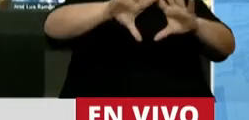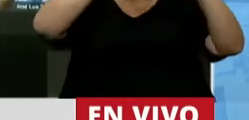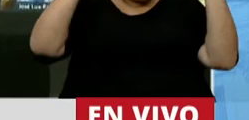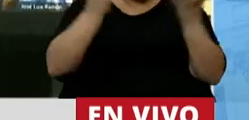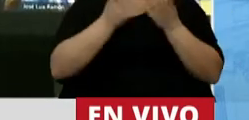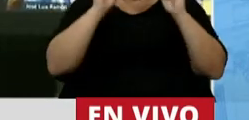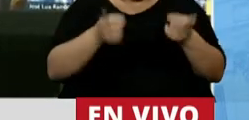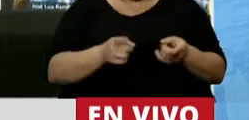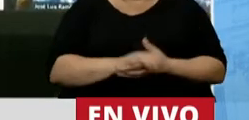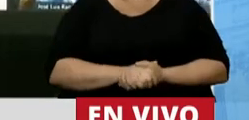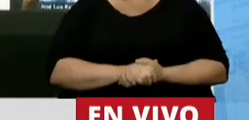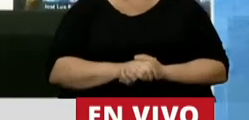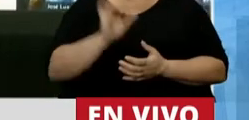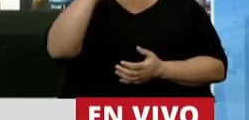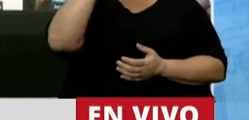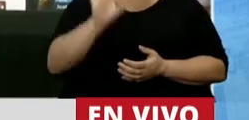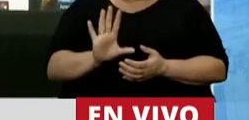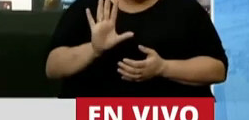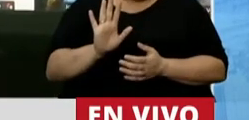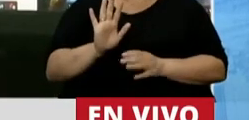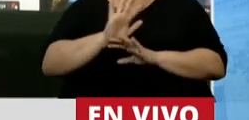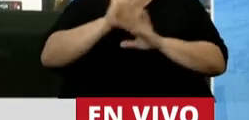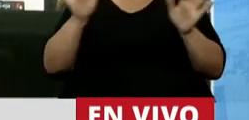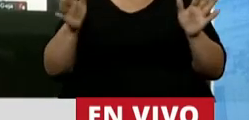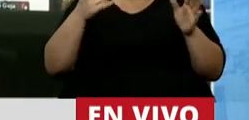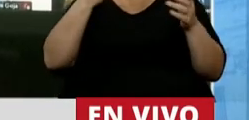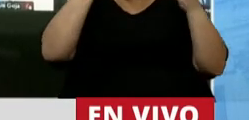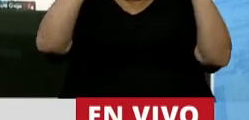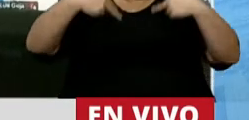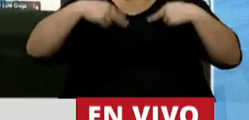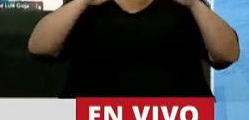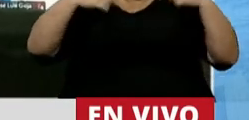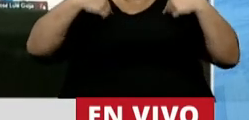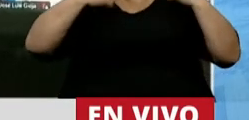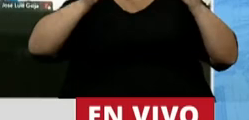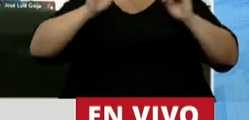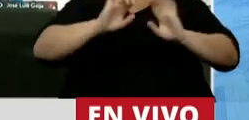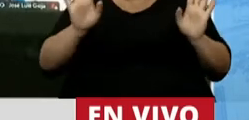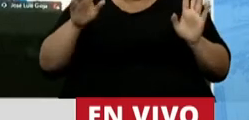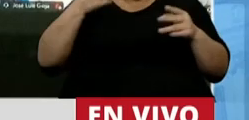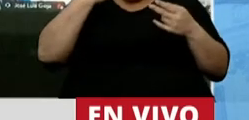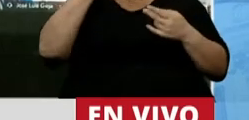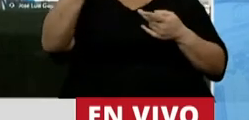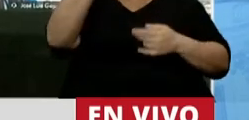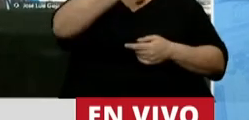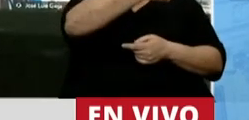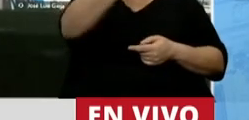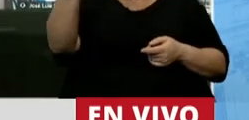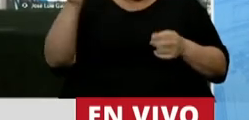el mundo. Simplemente dejemos de mirarnos los pies, levantemos la mirada,